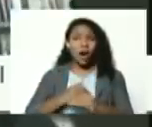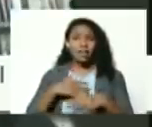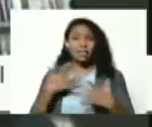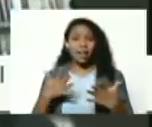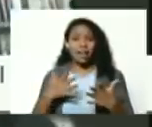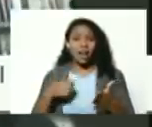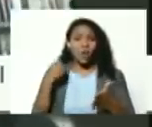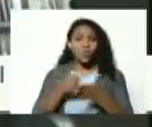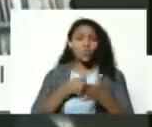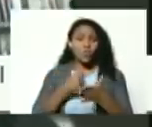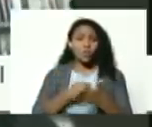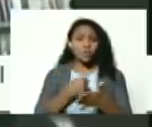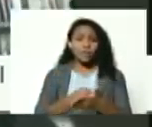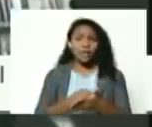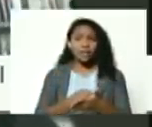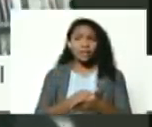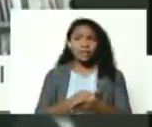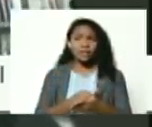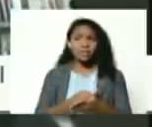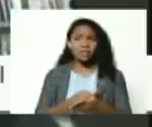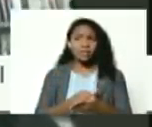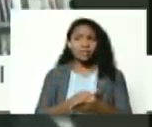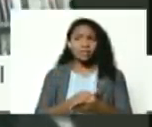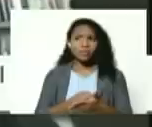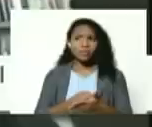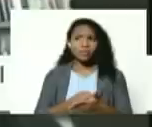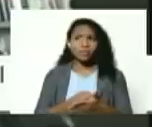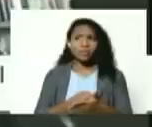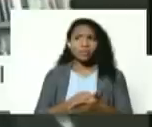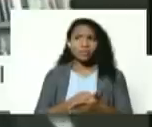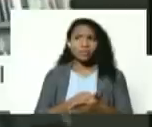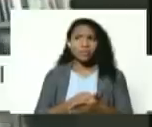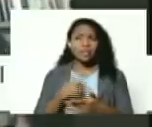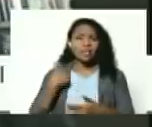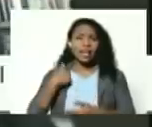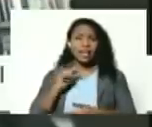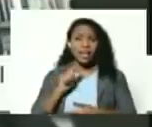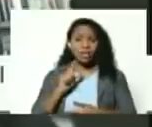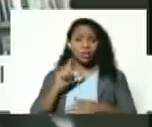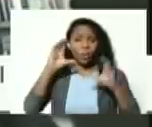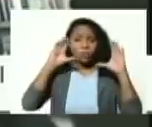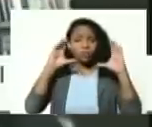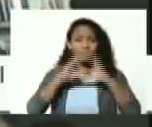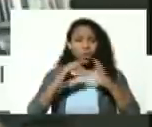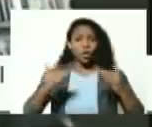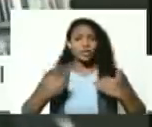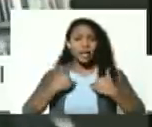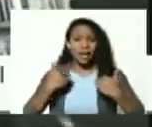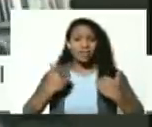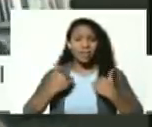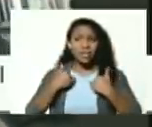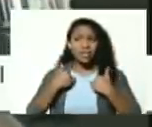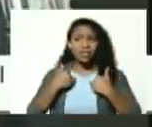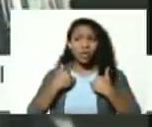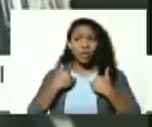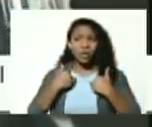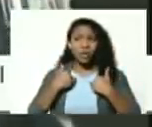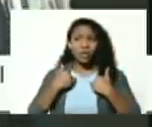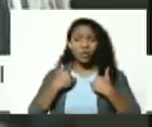sin parar sin teniendo en cuenta los sacrificios para la